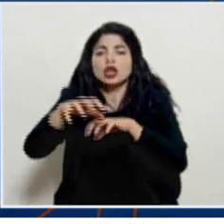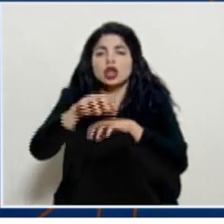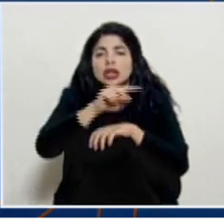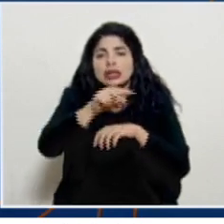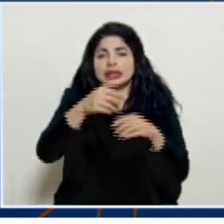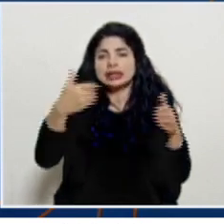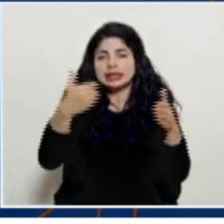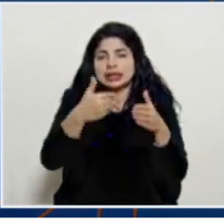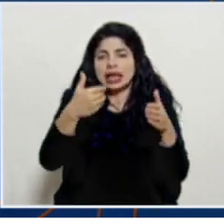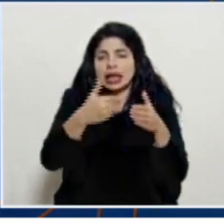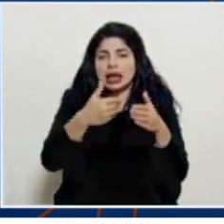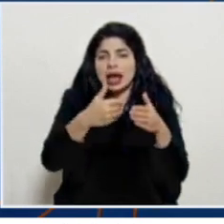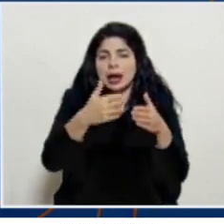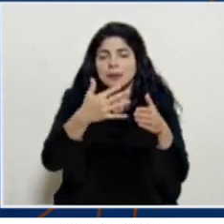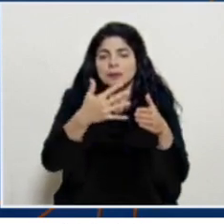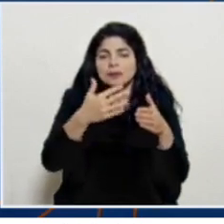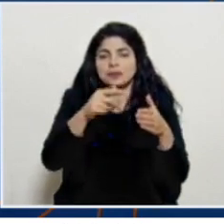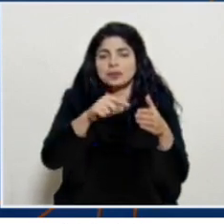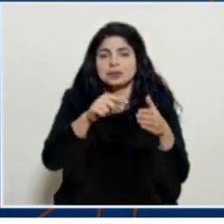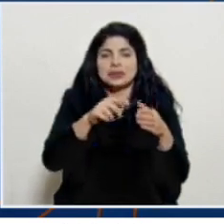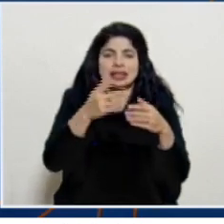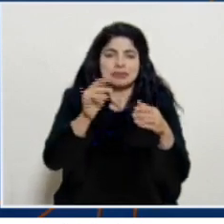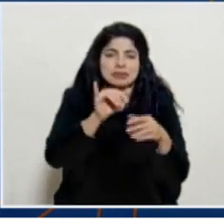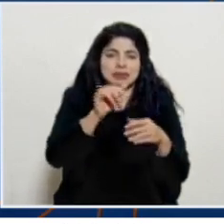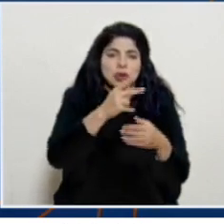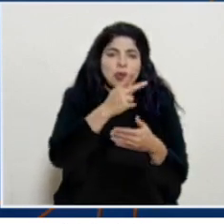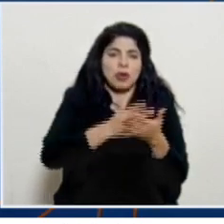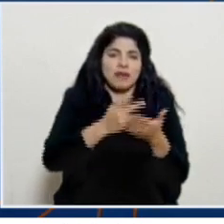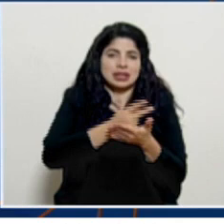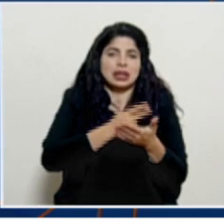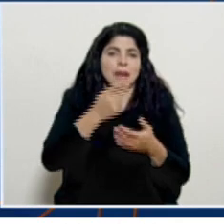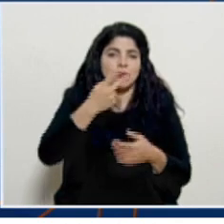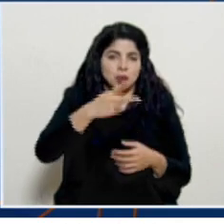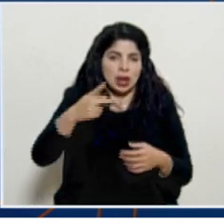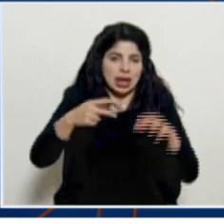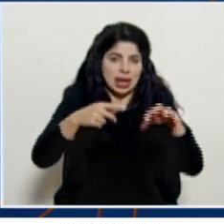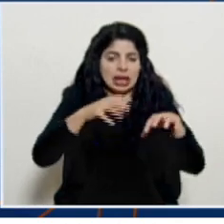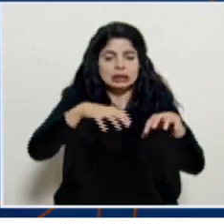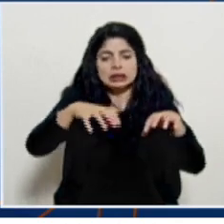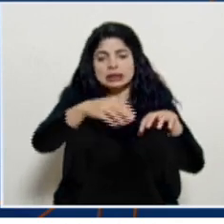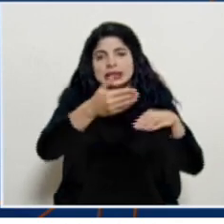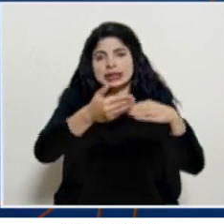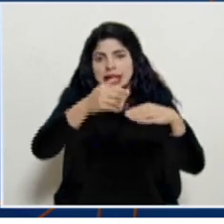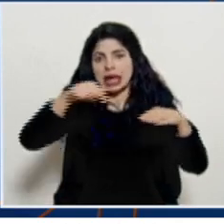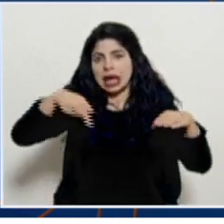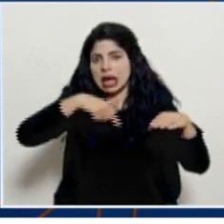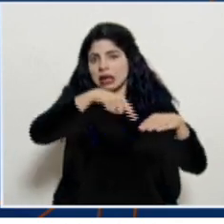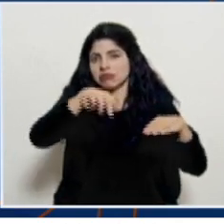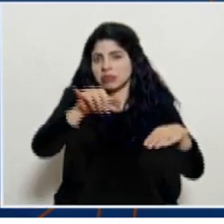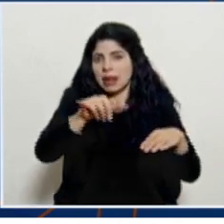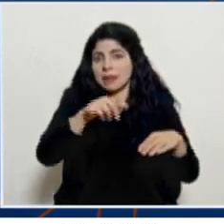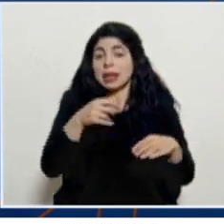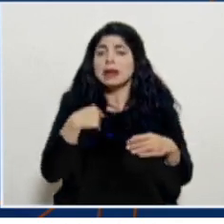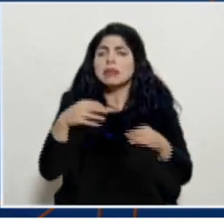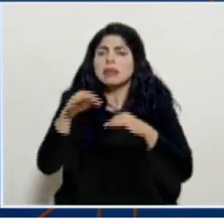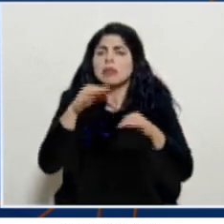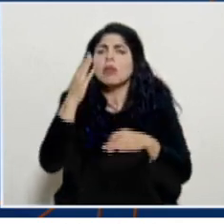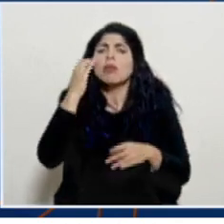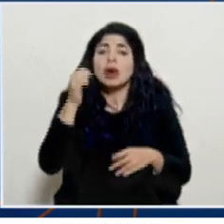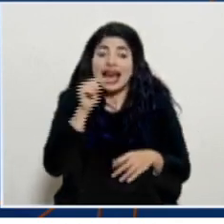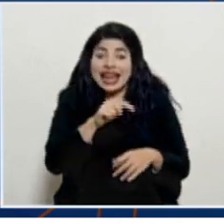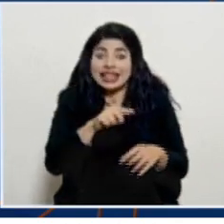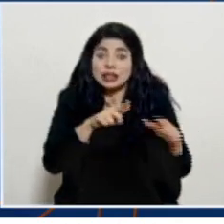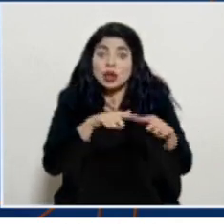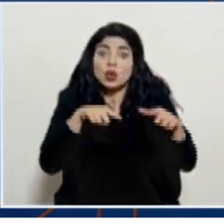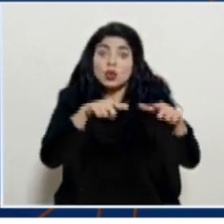cercanos a también de la provincia de Punta Arenas y es importante esto mencionarlo porque son